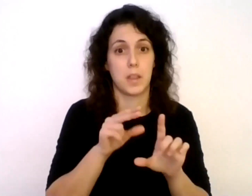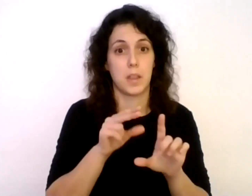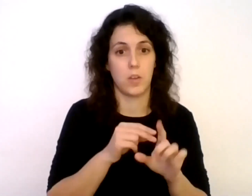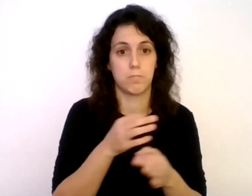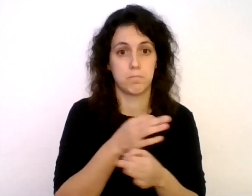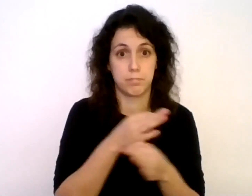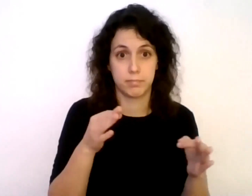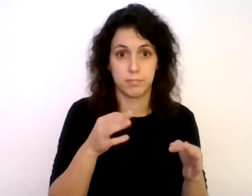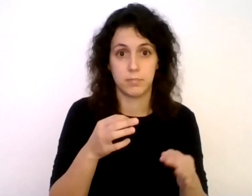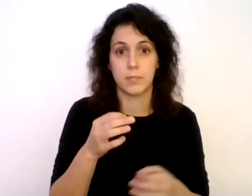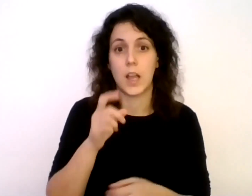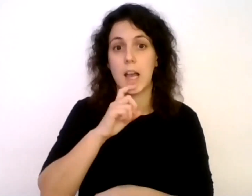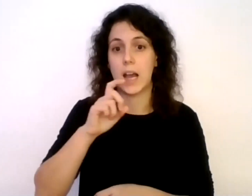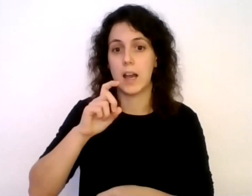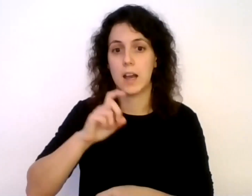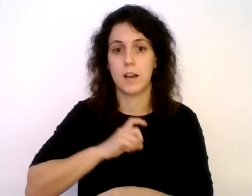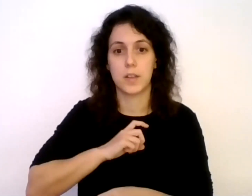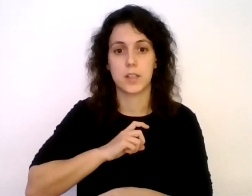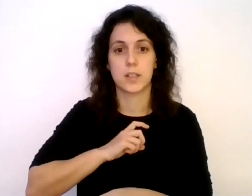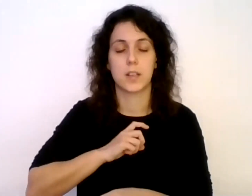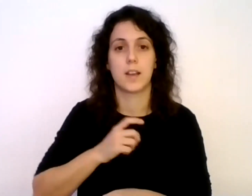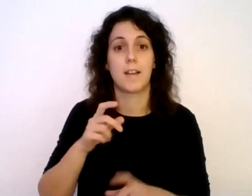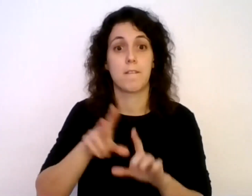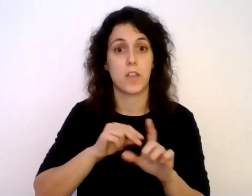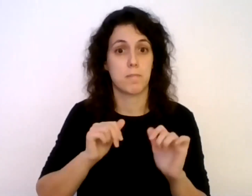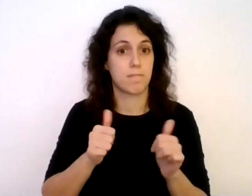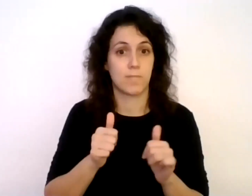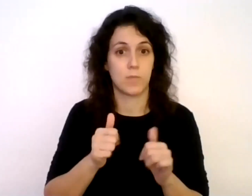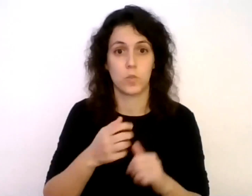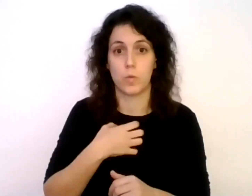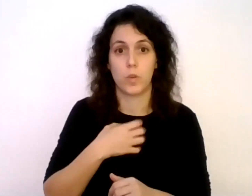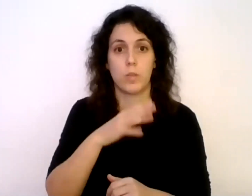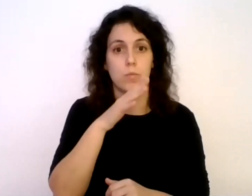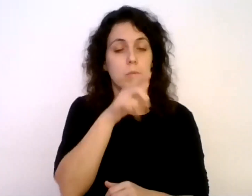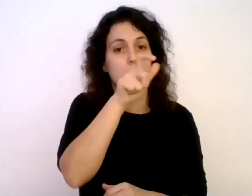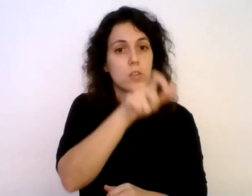me indica no puede iniciar su video porque el operador lo detuvo